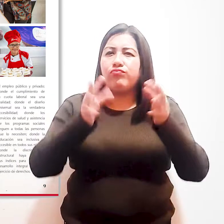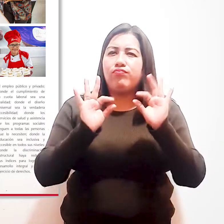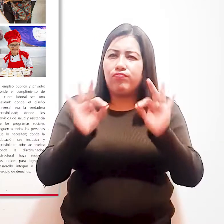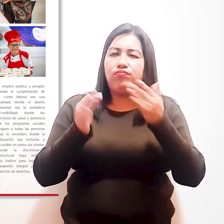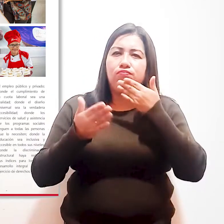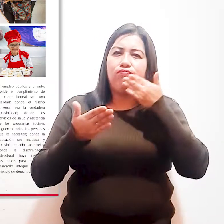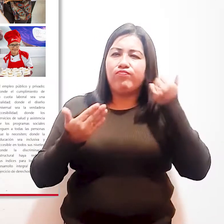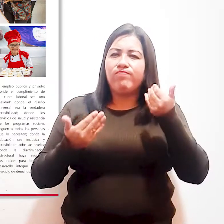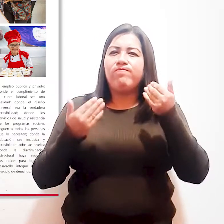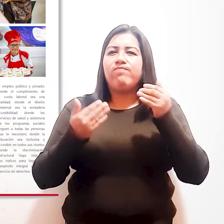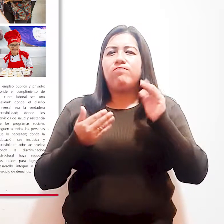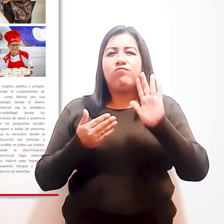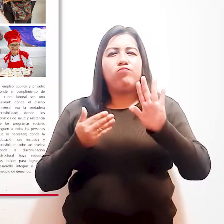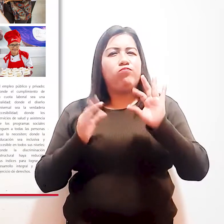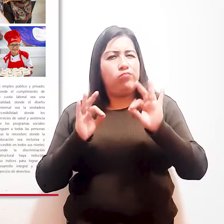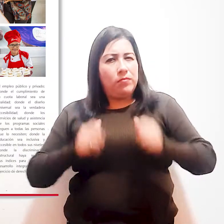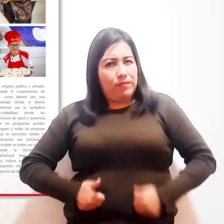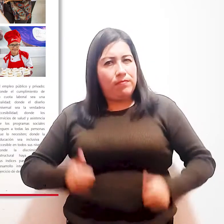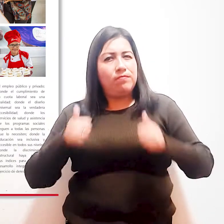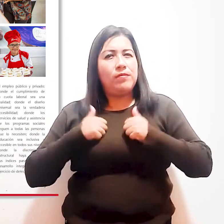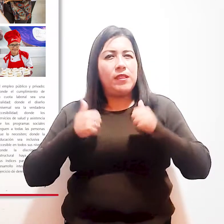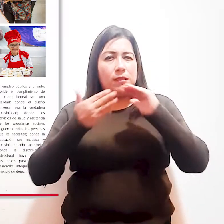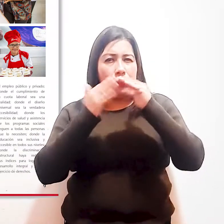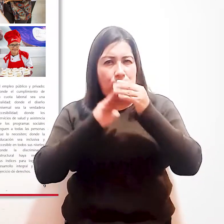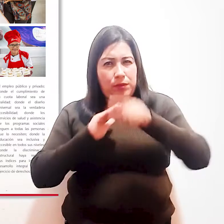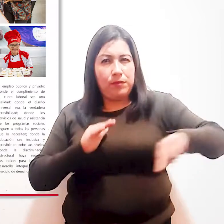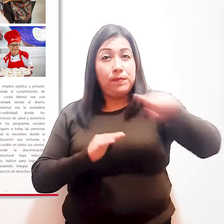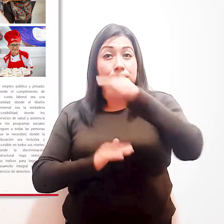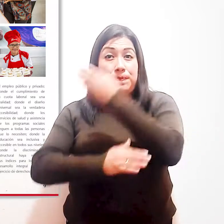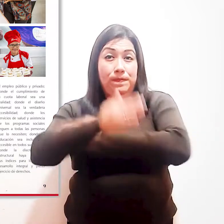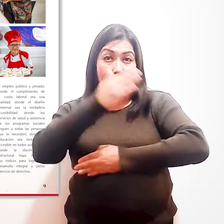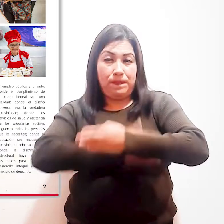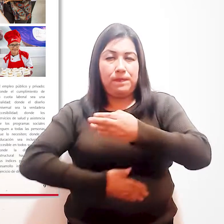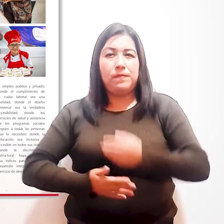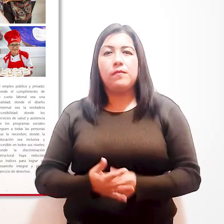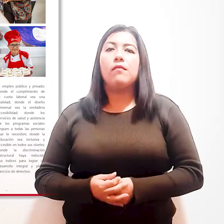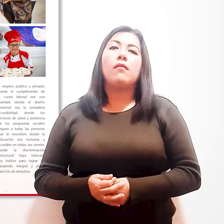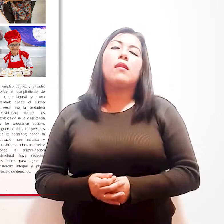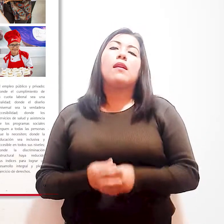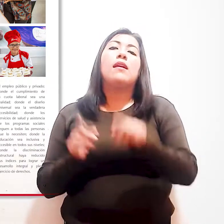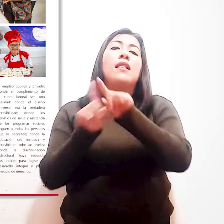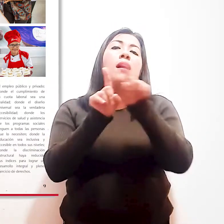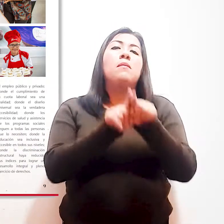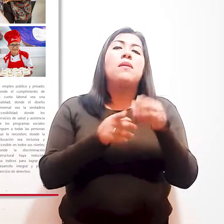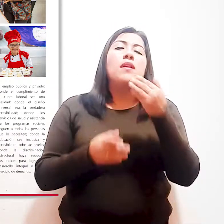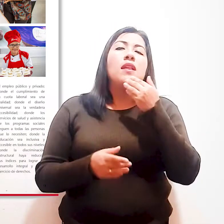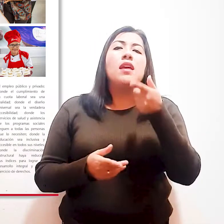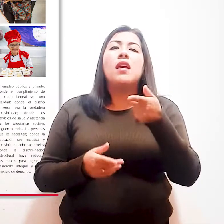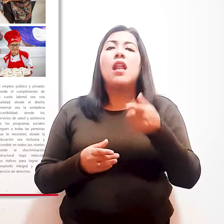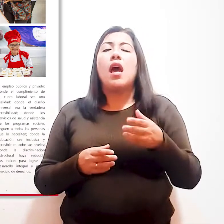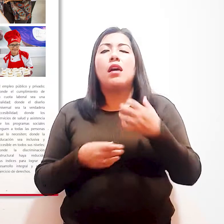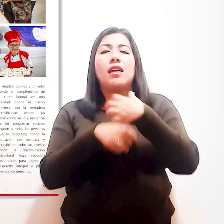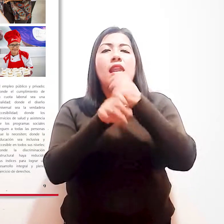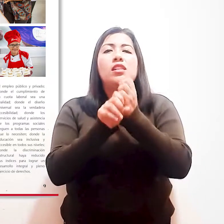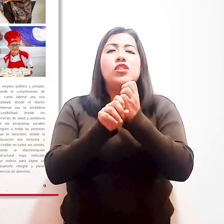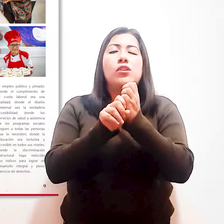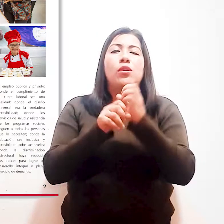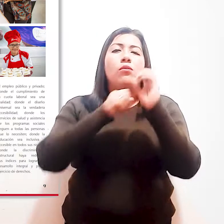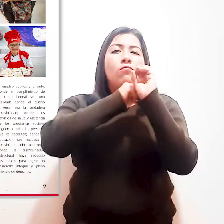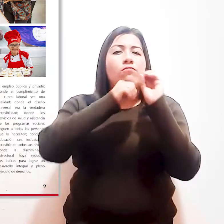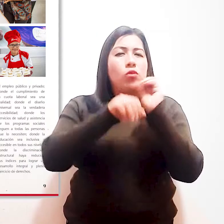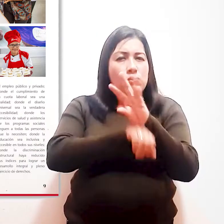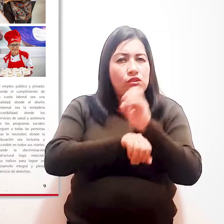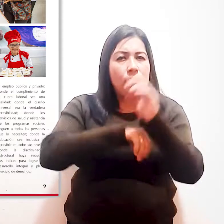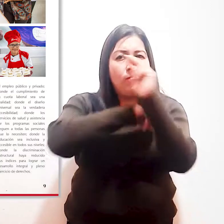brindar mejores condiciones de vida a las poblaciones con discapacidad. Además, la creación del Consejo Nacional para la